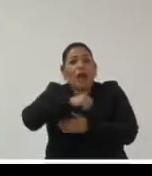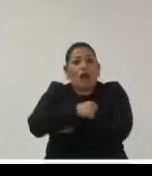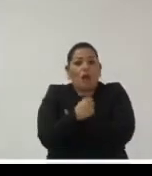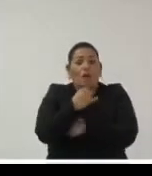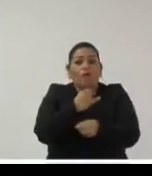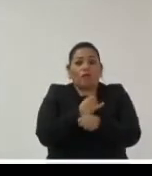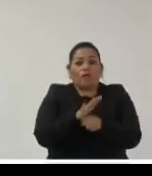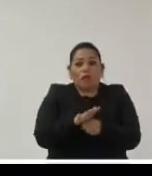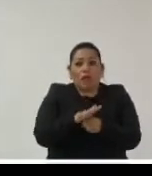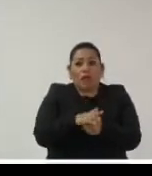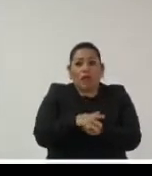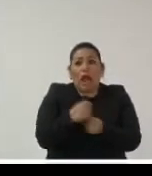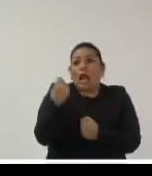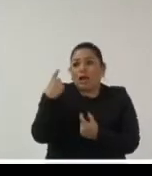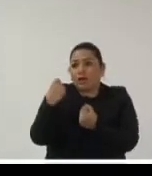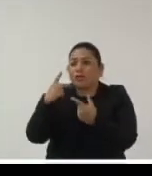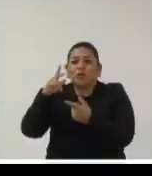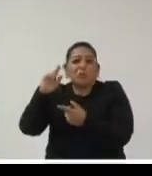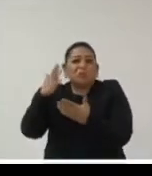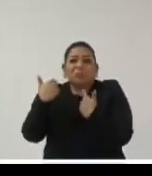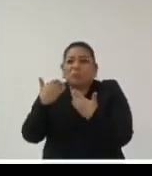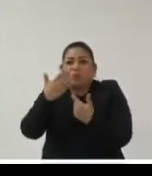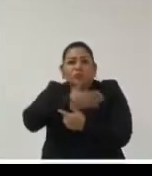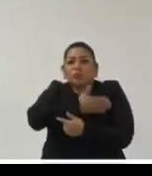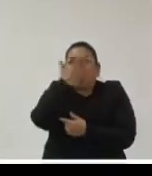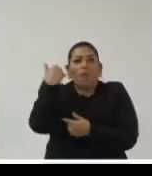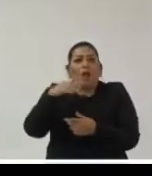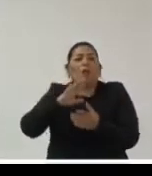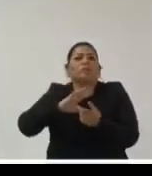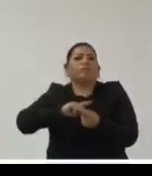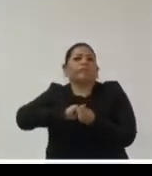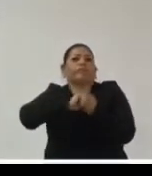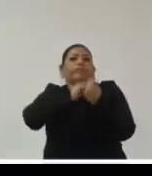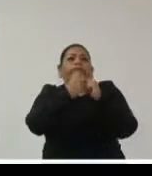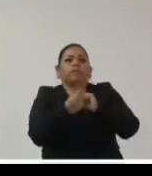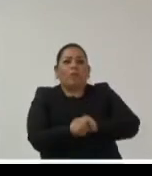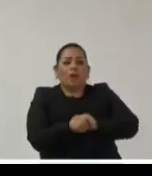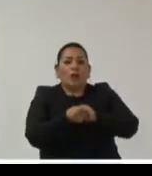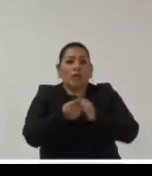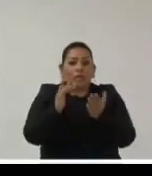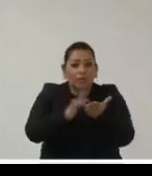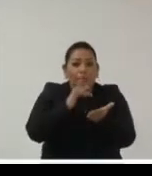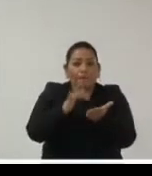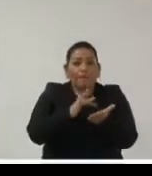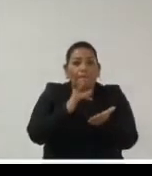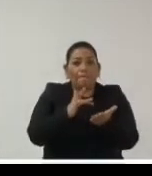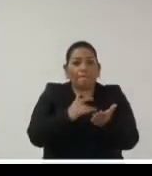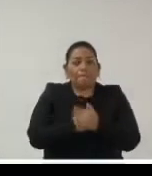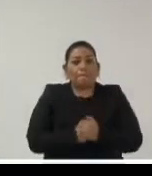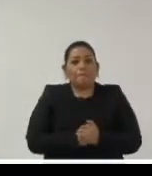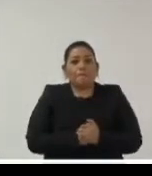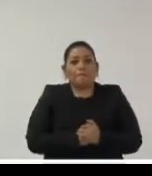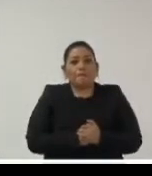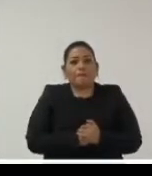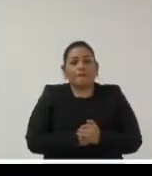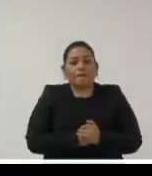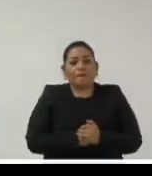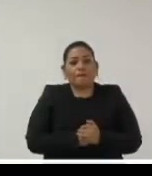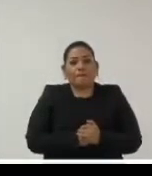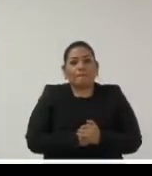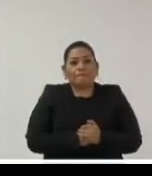que ver con la incapacidad de las tecnologías así hayan evolucionado de mantener los documentos y los registros